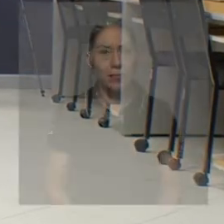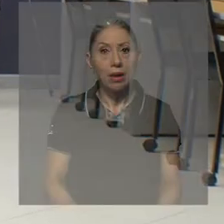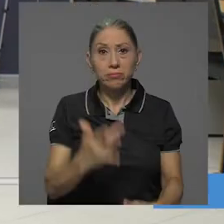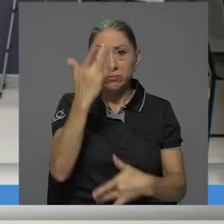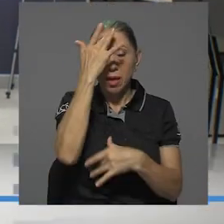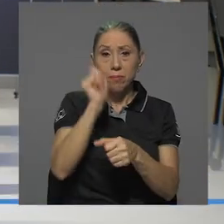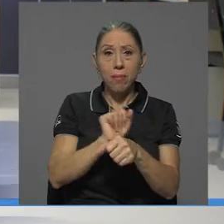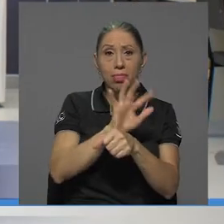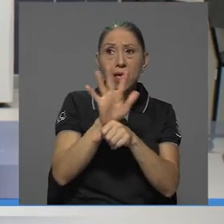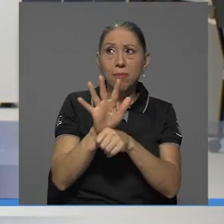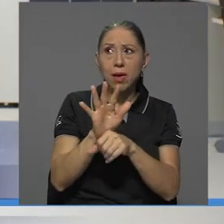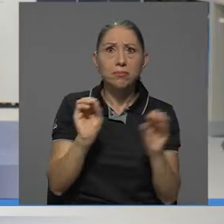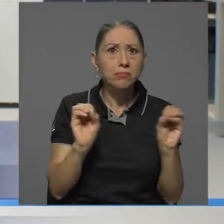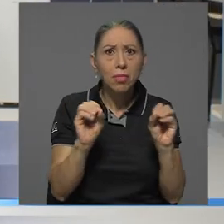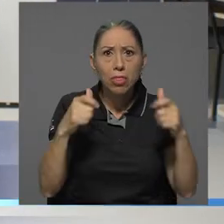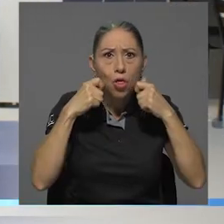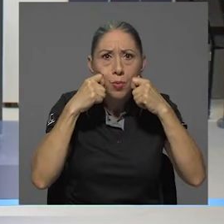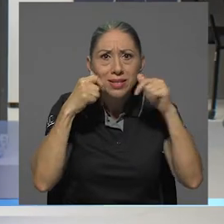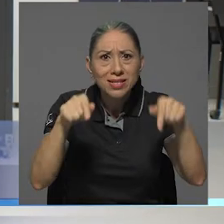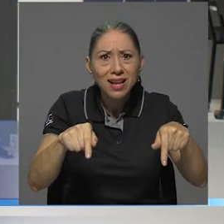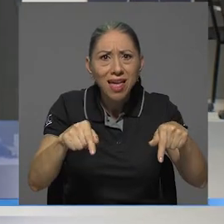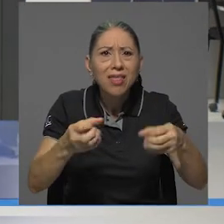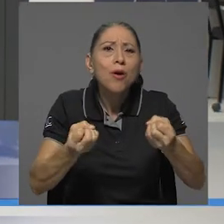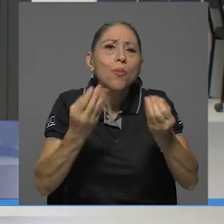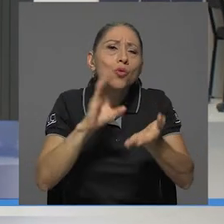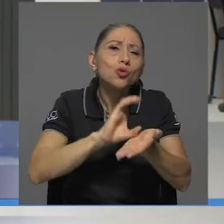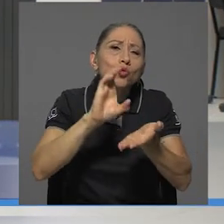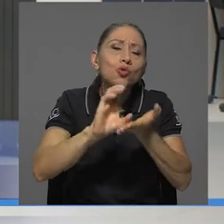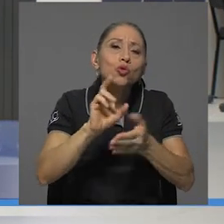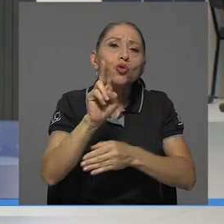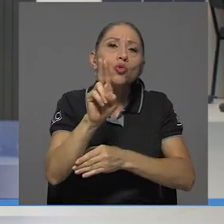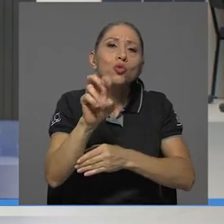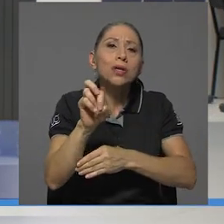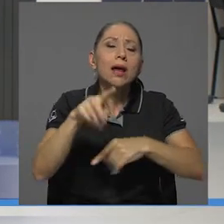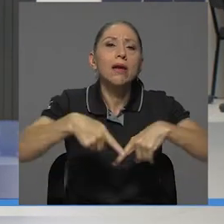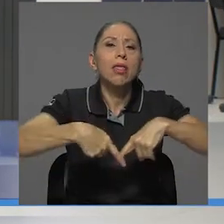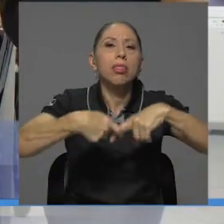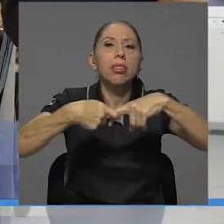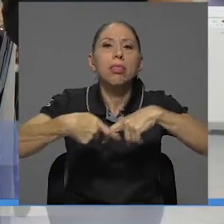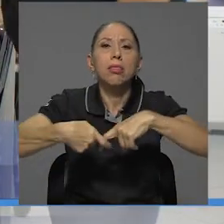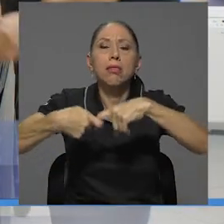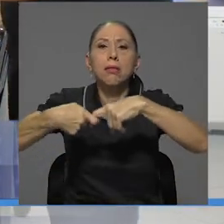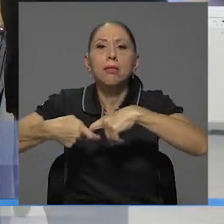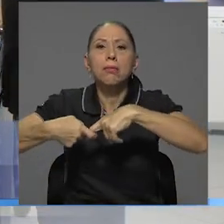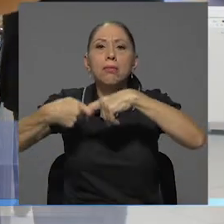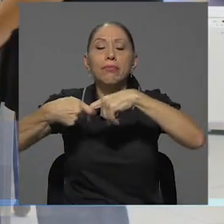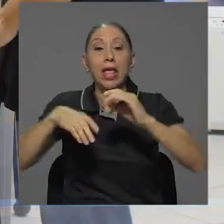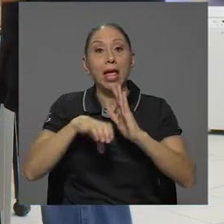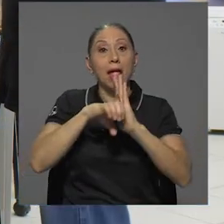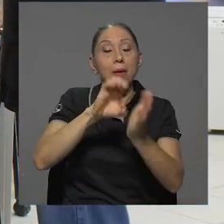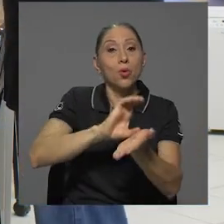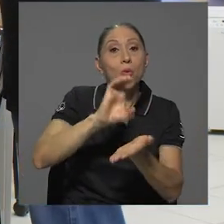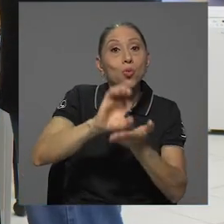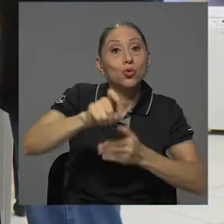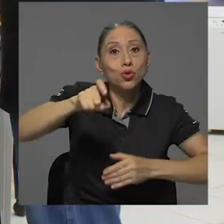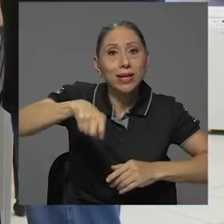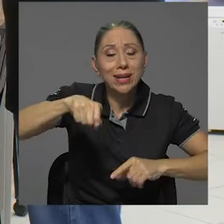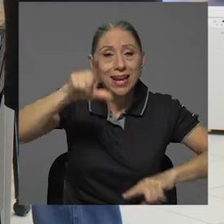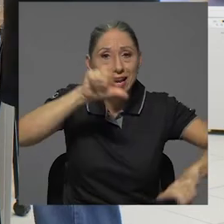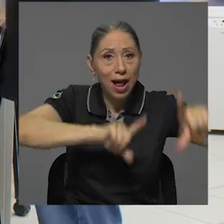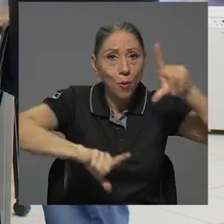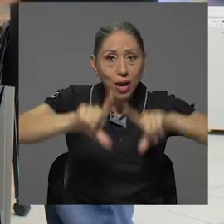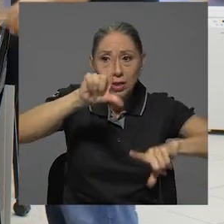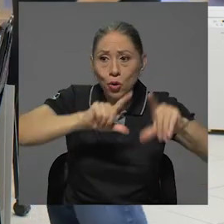La pandemia y la no presencialidad llevaron a suspender muchos cursos en la UCR, dentro de esos, aquellos que requieren de